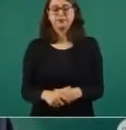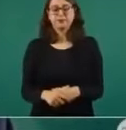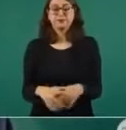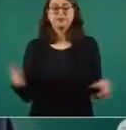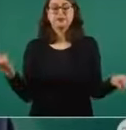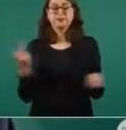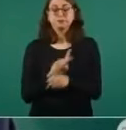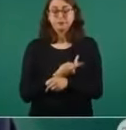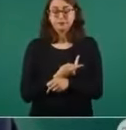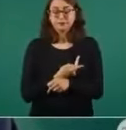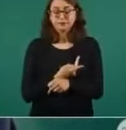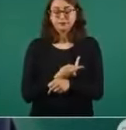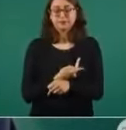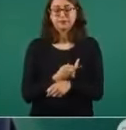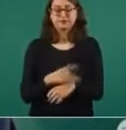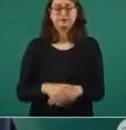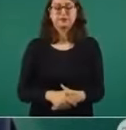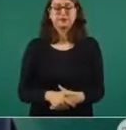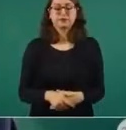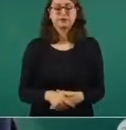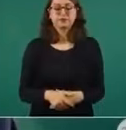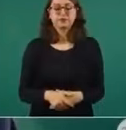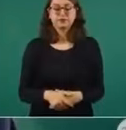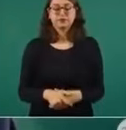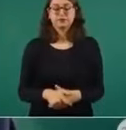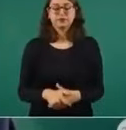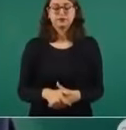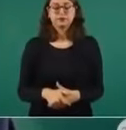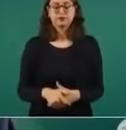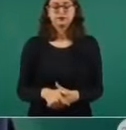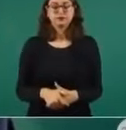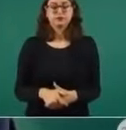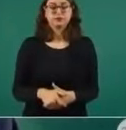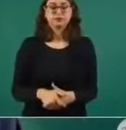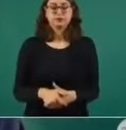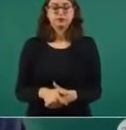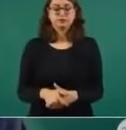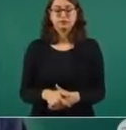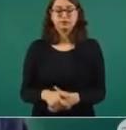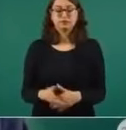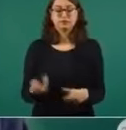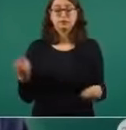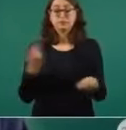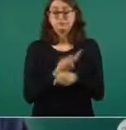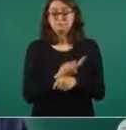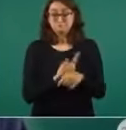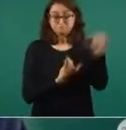lógico, las farmacéuticas